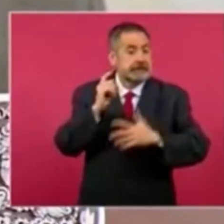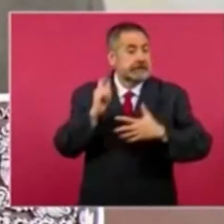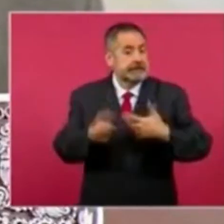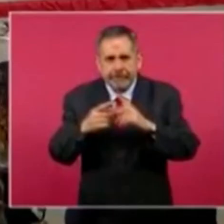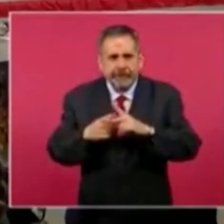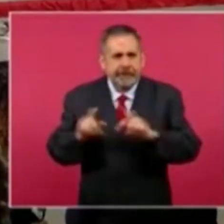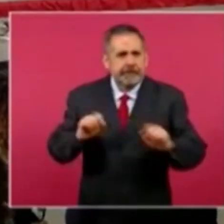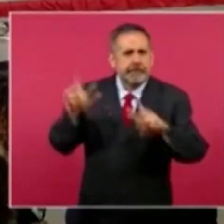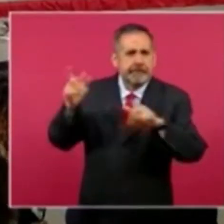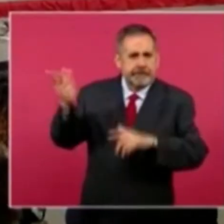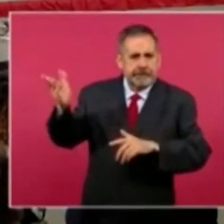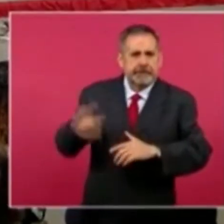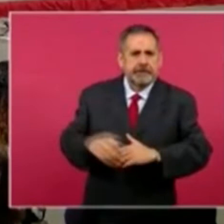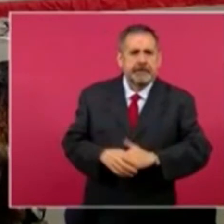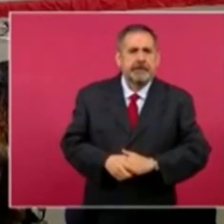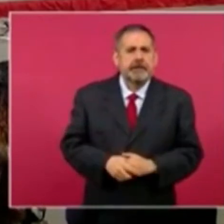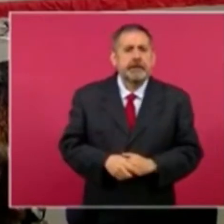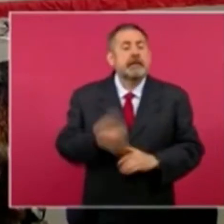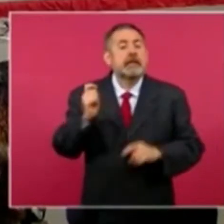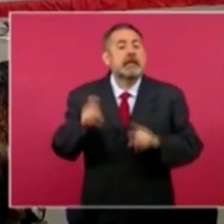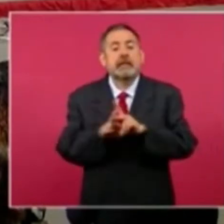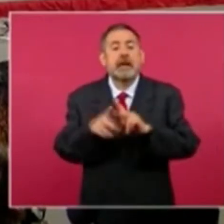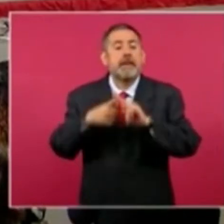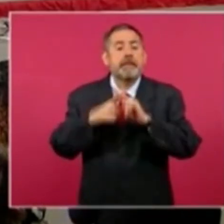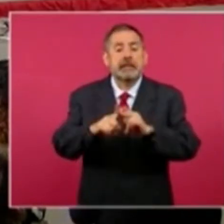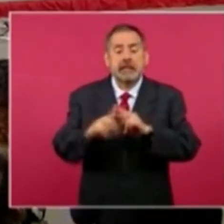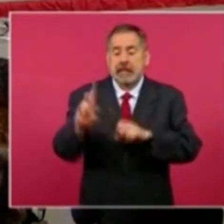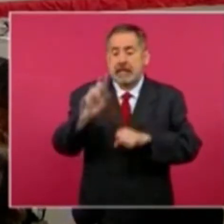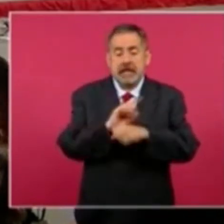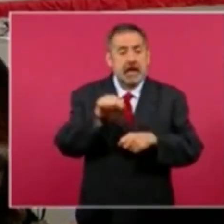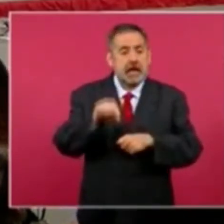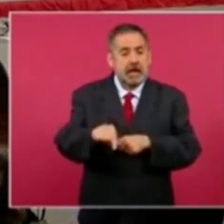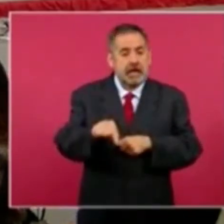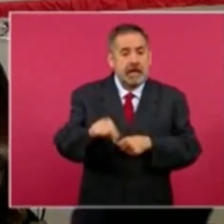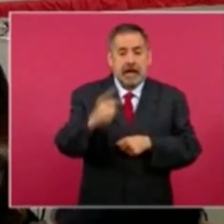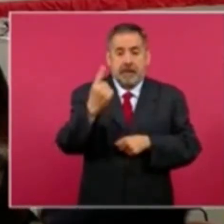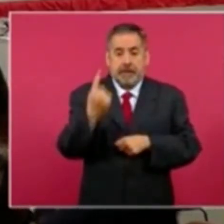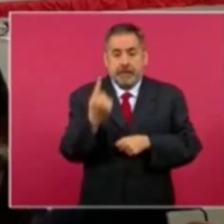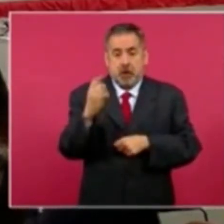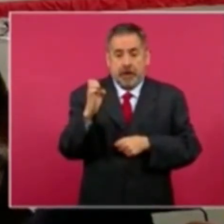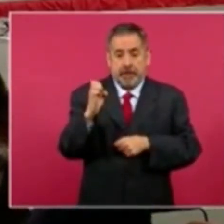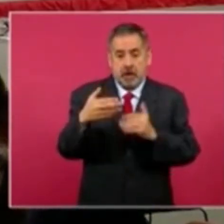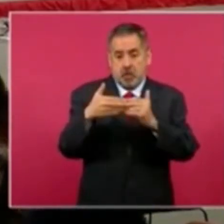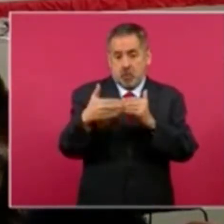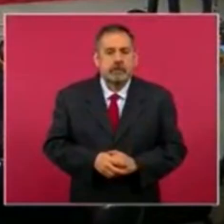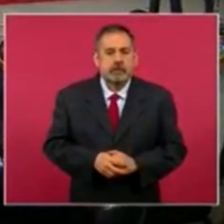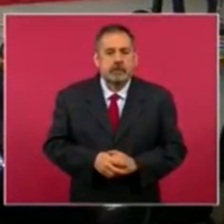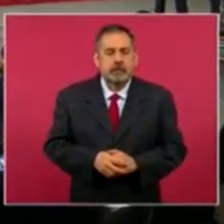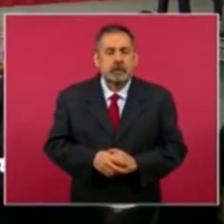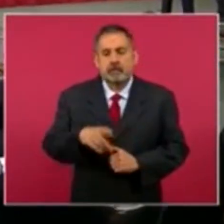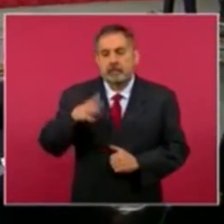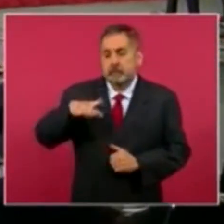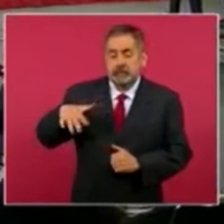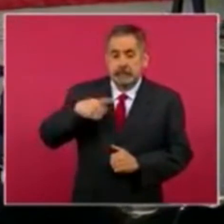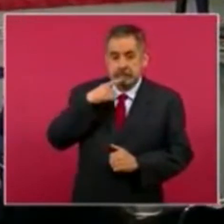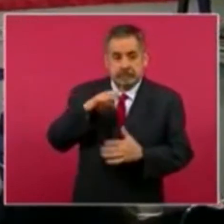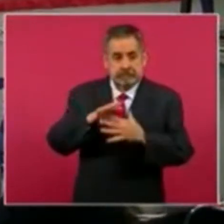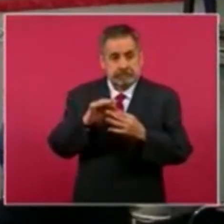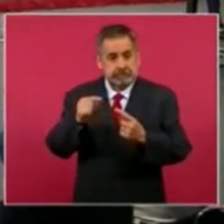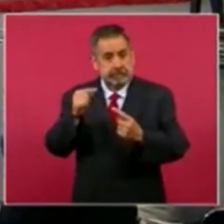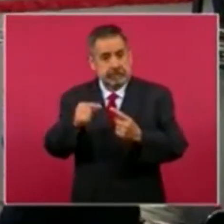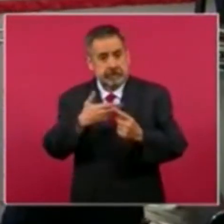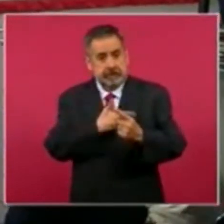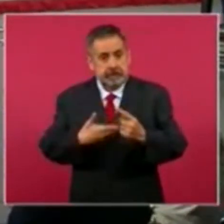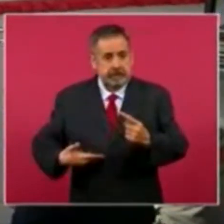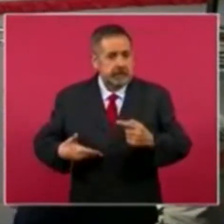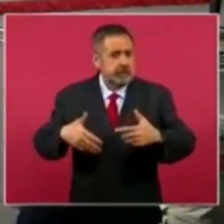que pasará de 260 pesos, 13 dólares, a 312 pesos, 15.6 dólares diarios.